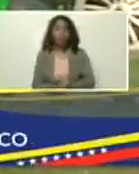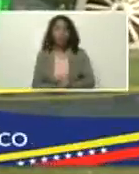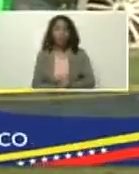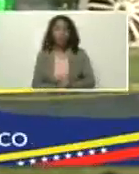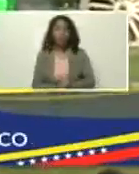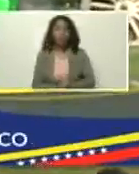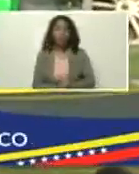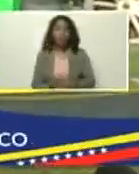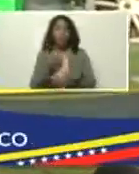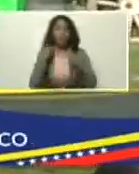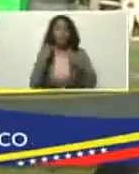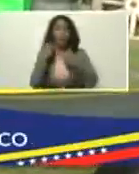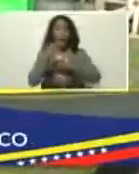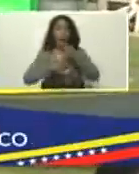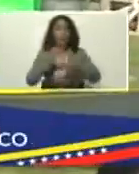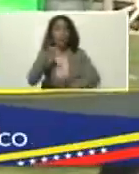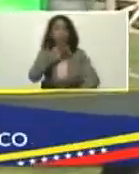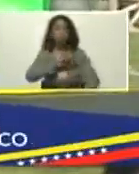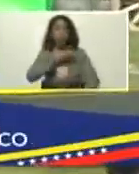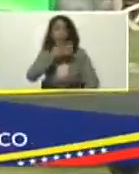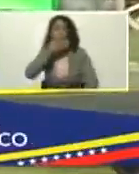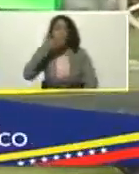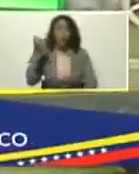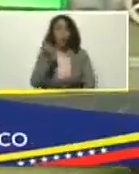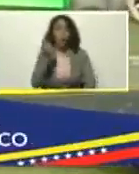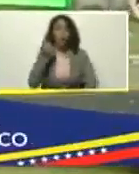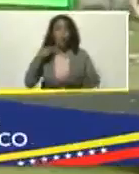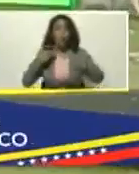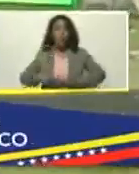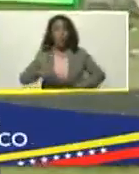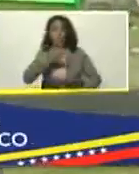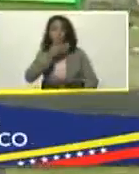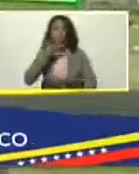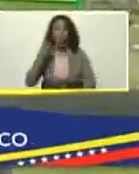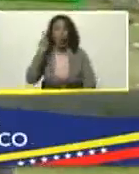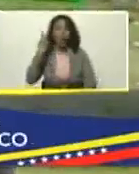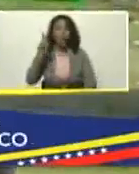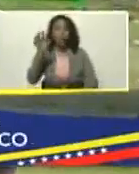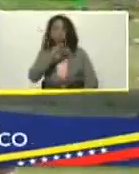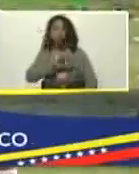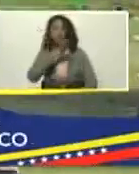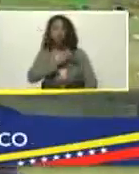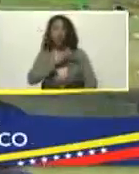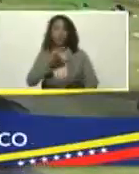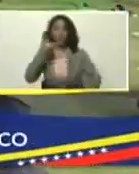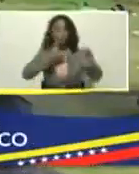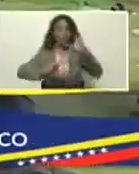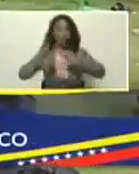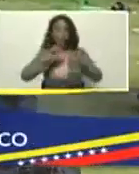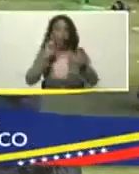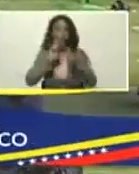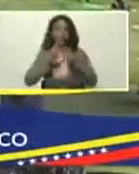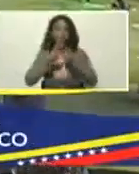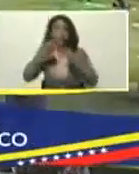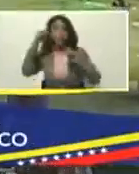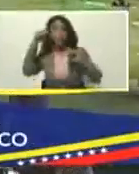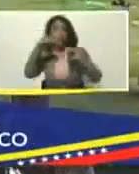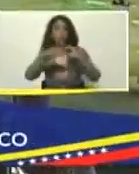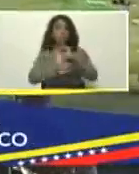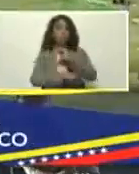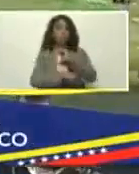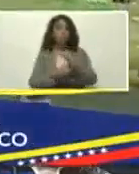para garantizar, una sociedad mejor, una humanidad mejor, este es el socialismo científico, conocimiento profundo,